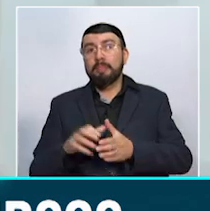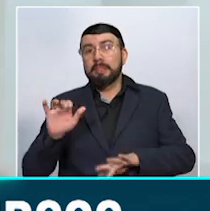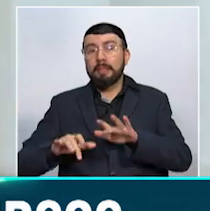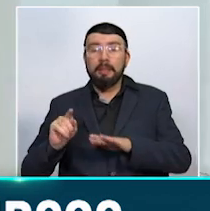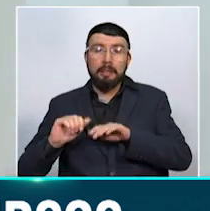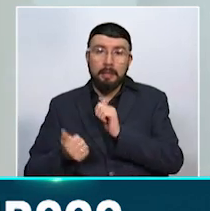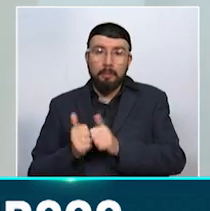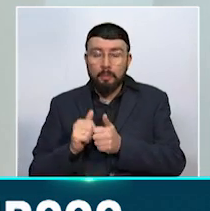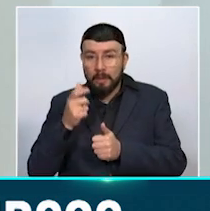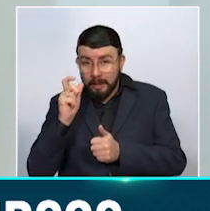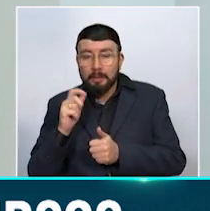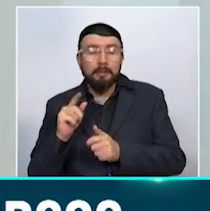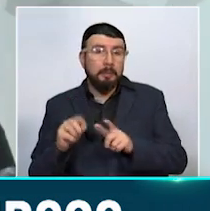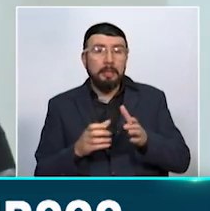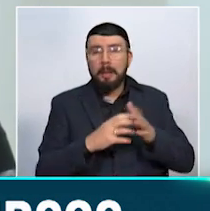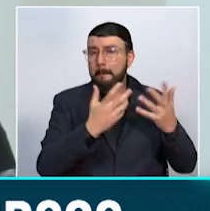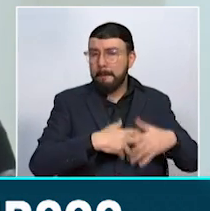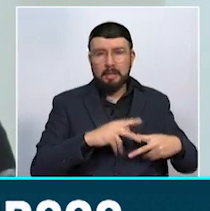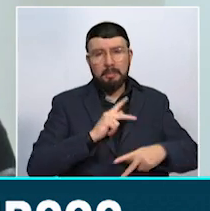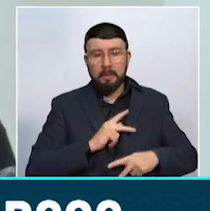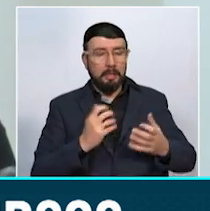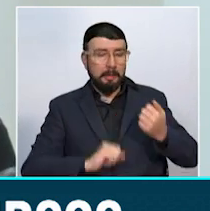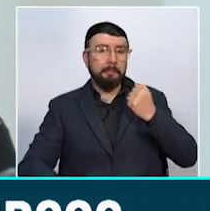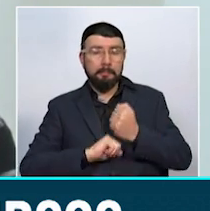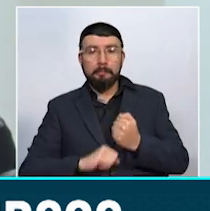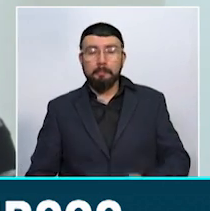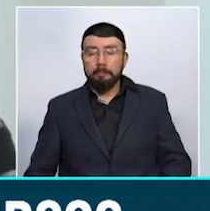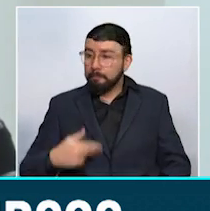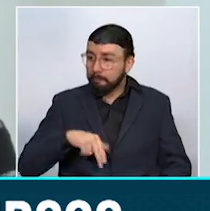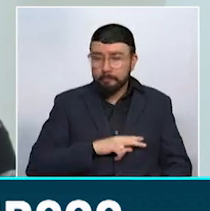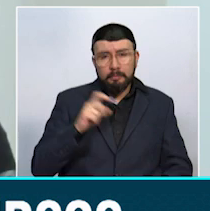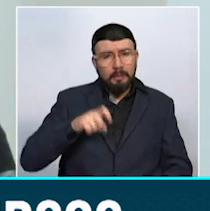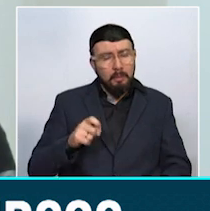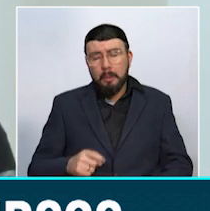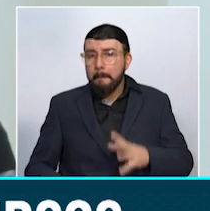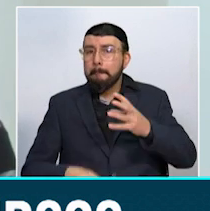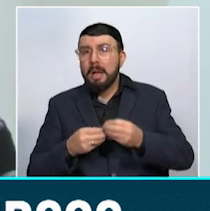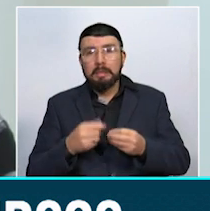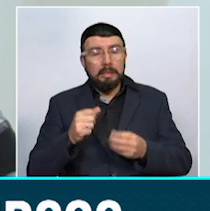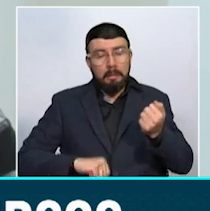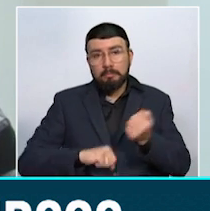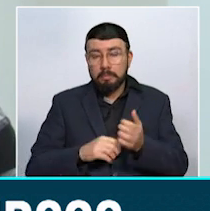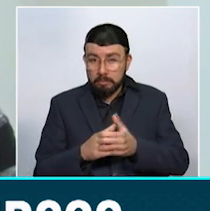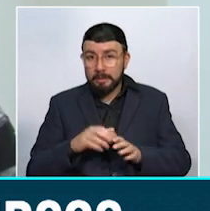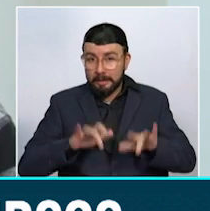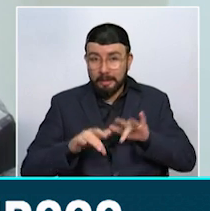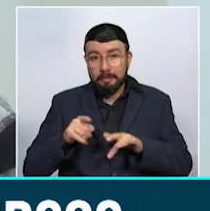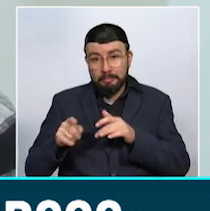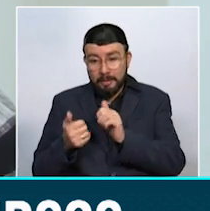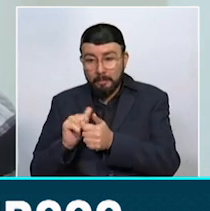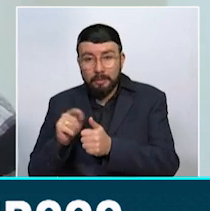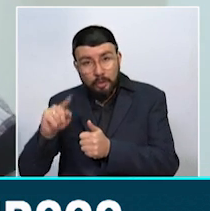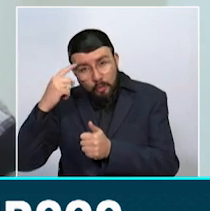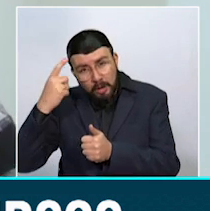Deporte de Caldas y de Empresas Privadas. Definitivamente necesitamos más apoyo, hoy pues a través de la Secretaría de Deporte de la Gobernación nos han venido